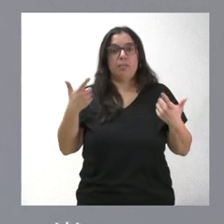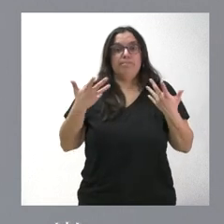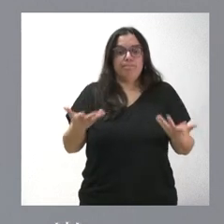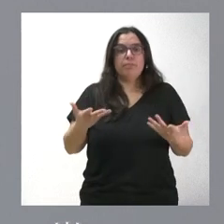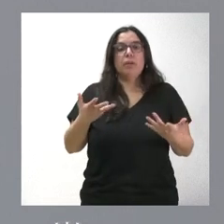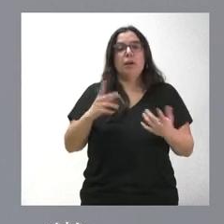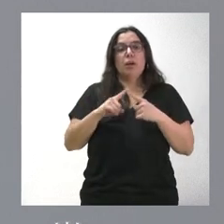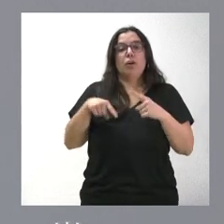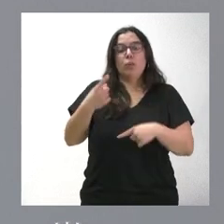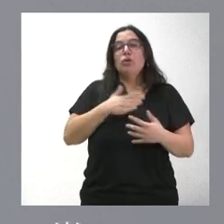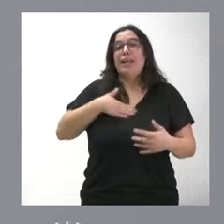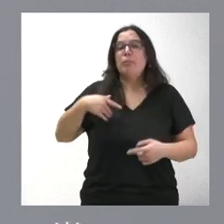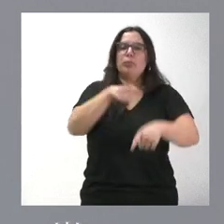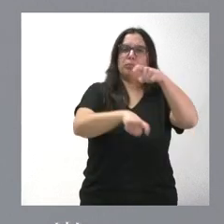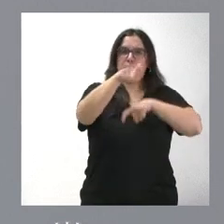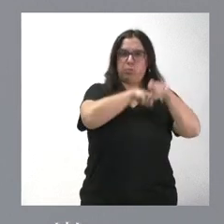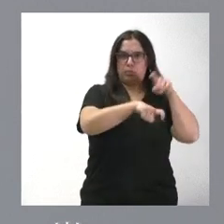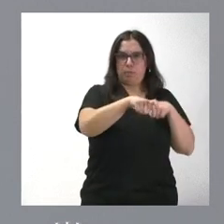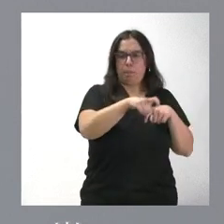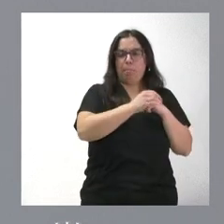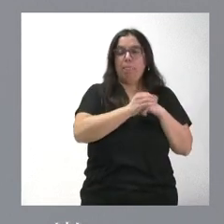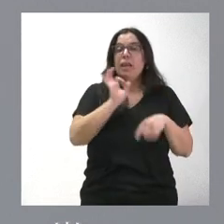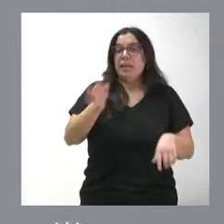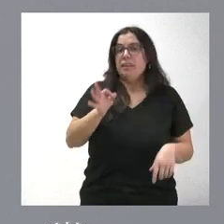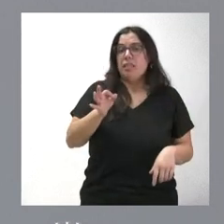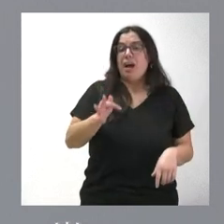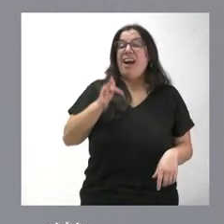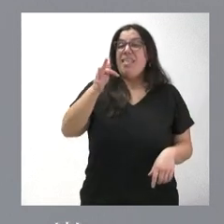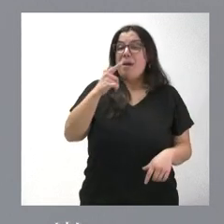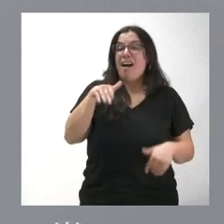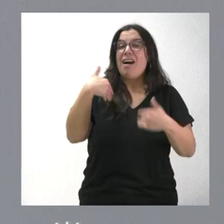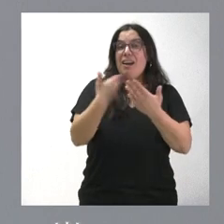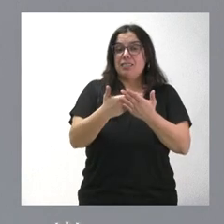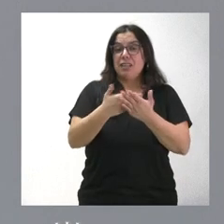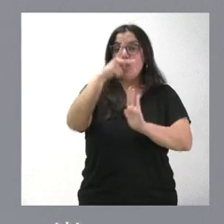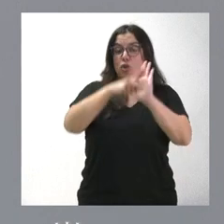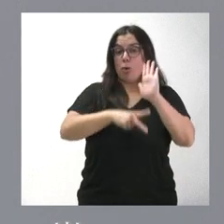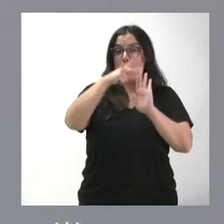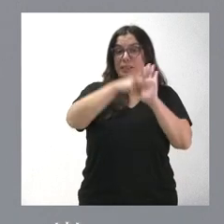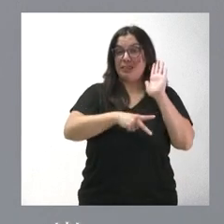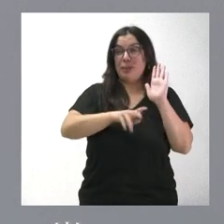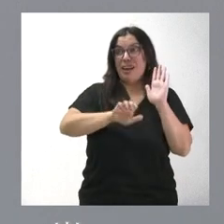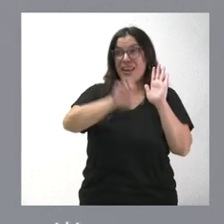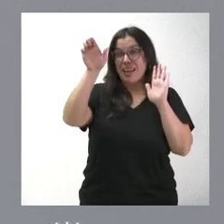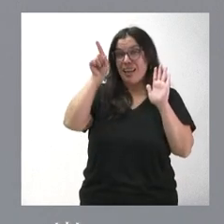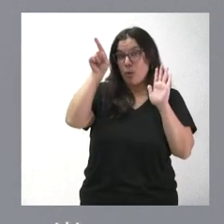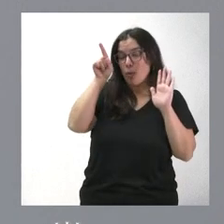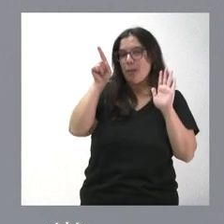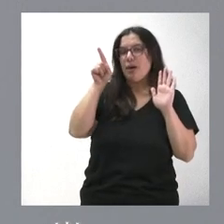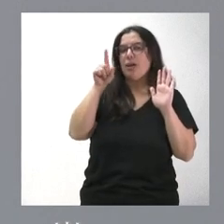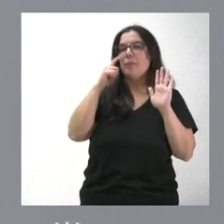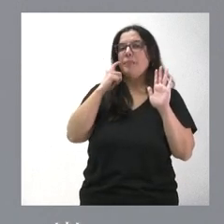lo que queremos nosotros que es volver a la situación de partida. Es verdad que, además, diría más, la normativa europea y esta